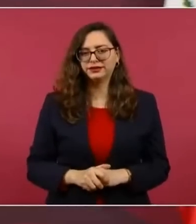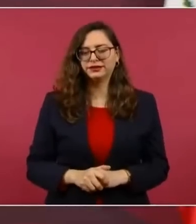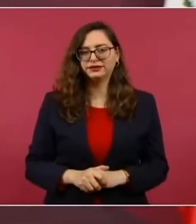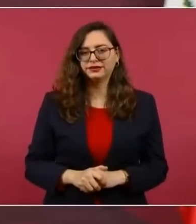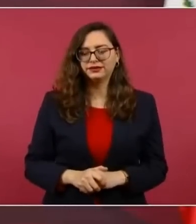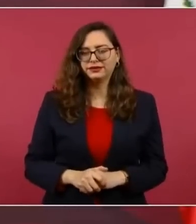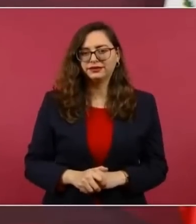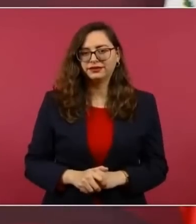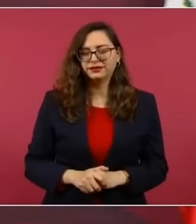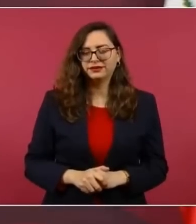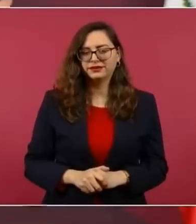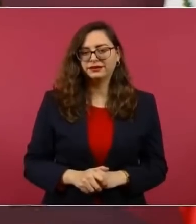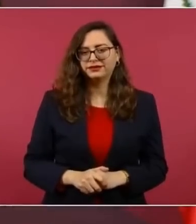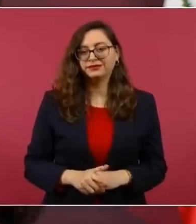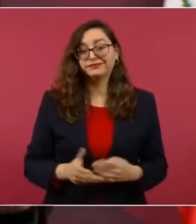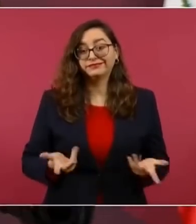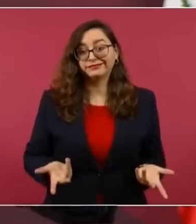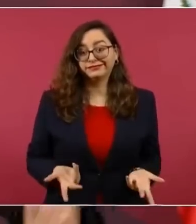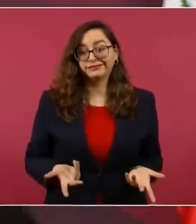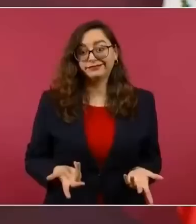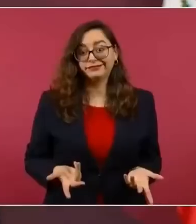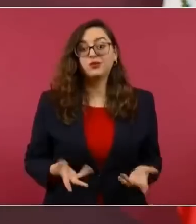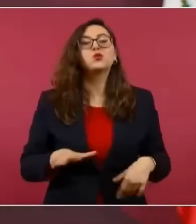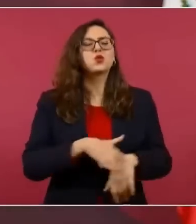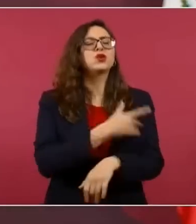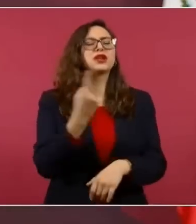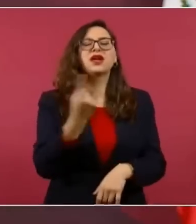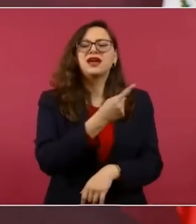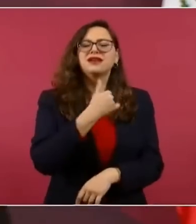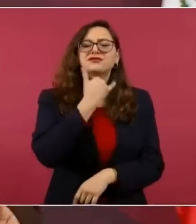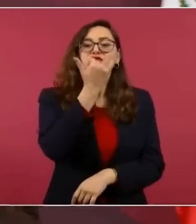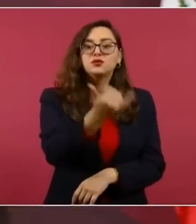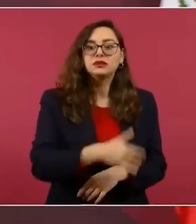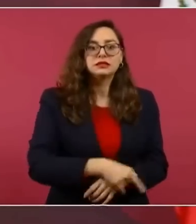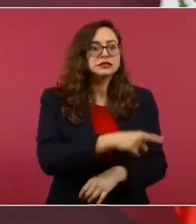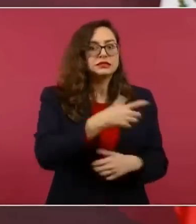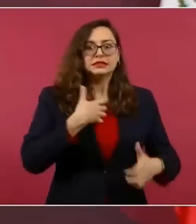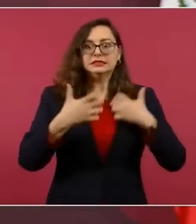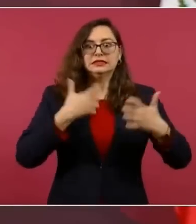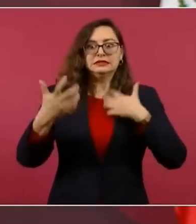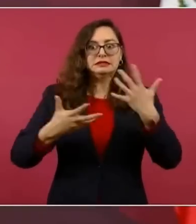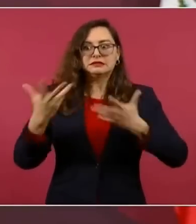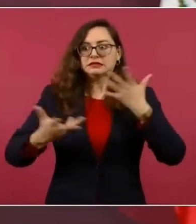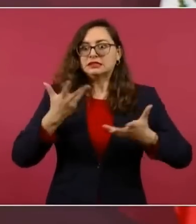Pero es la desesperación.